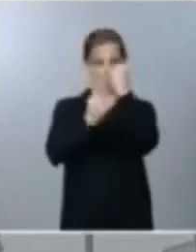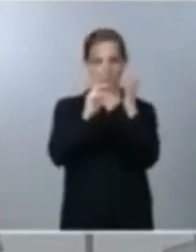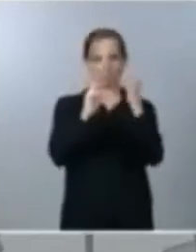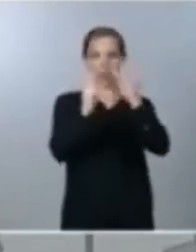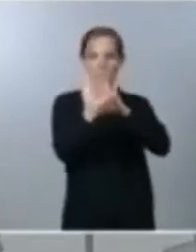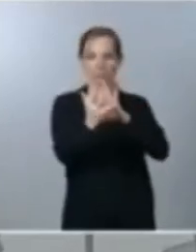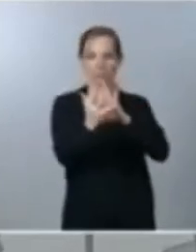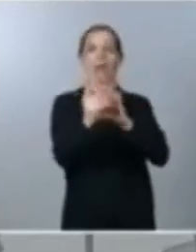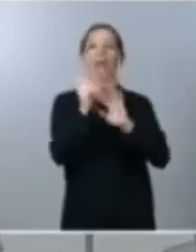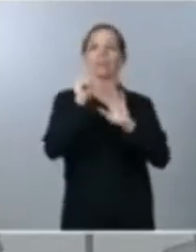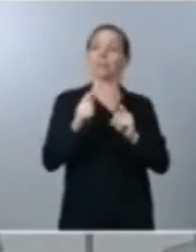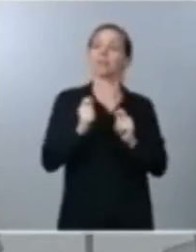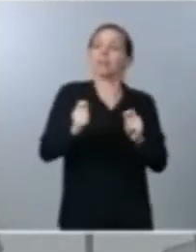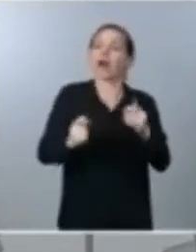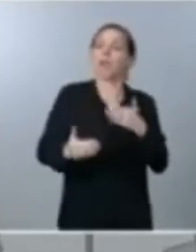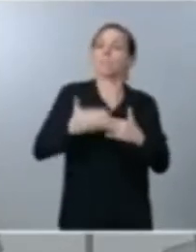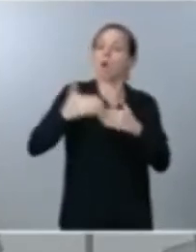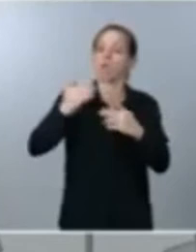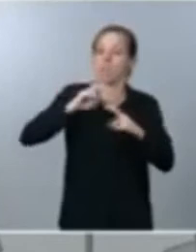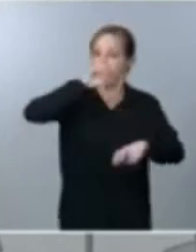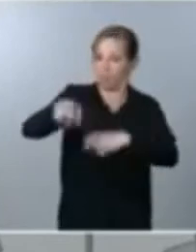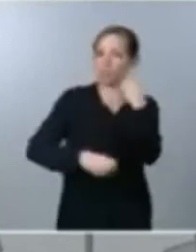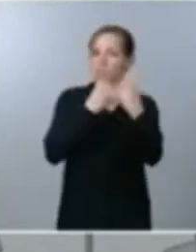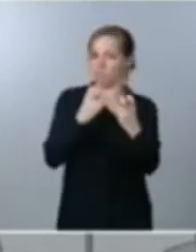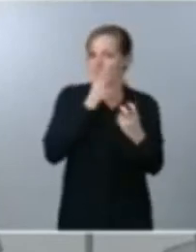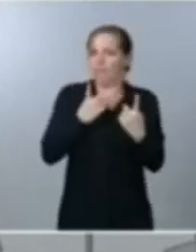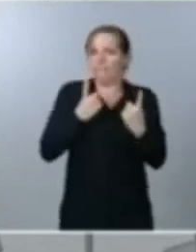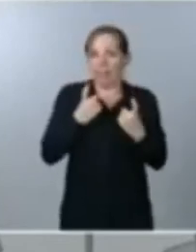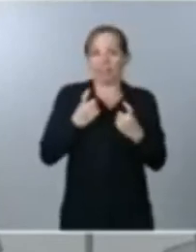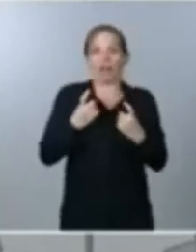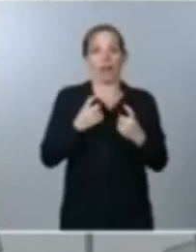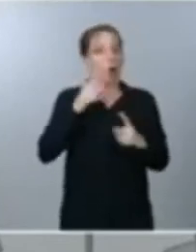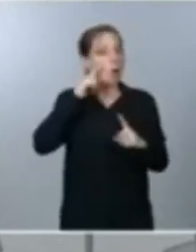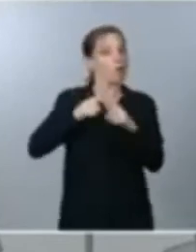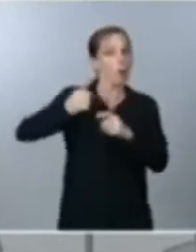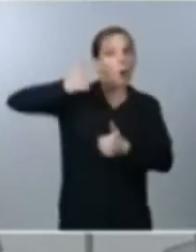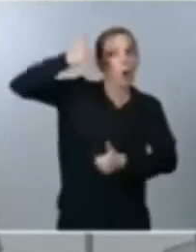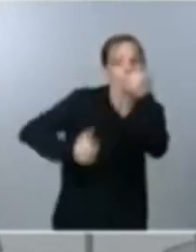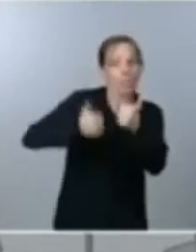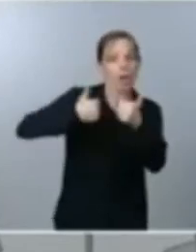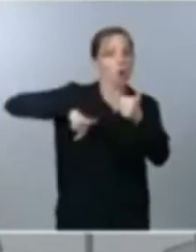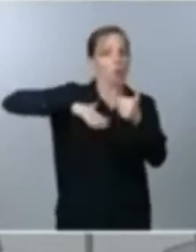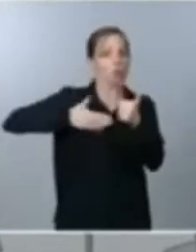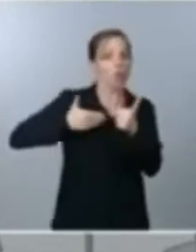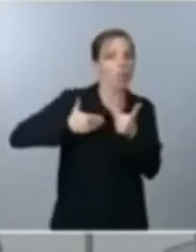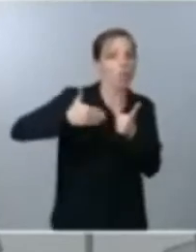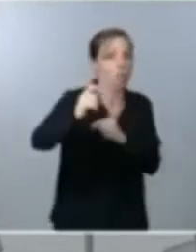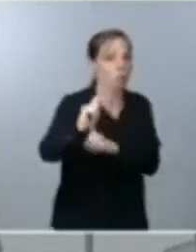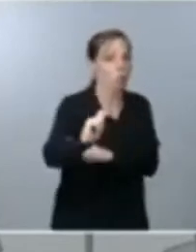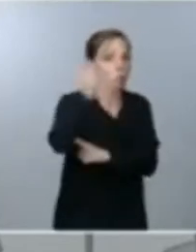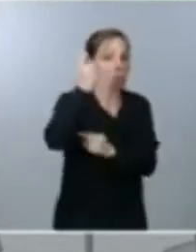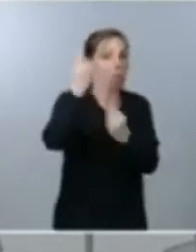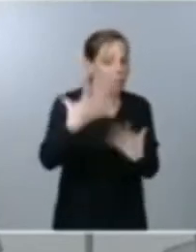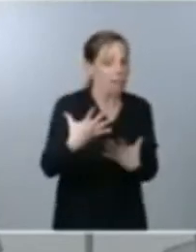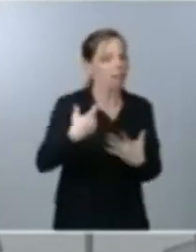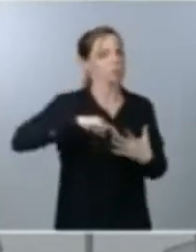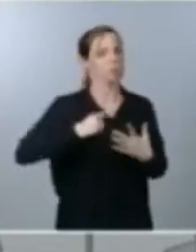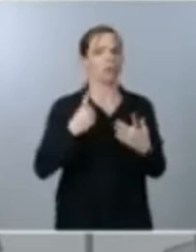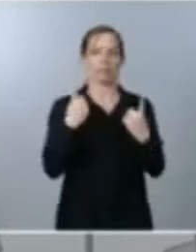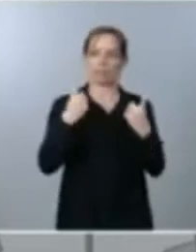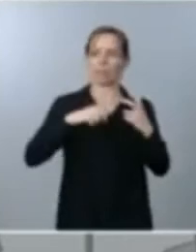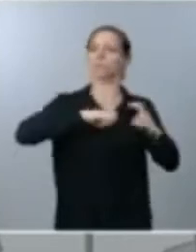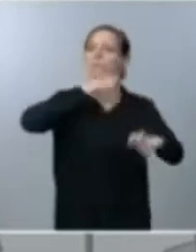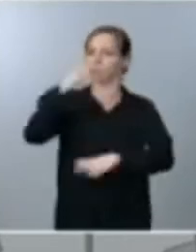porque tenemos que modernizarnos si queremos ser competitivos y ganar nuestro futuro en los próximos años también en el ámbito del